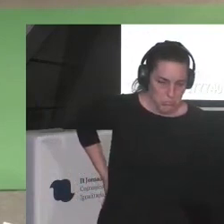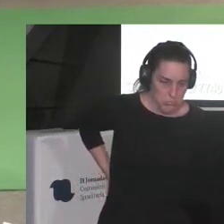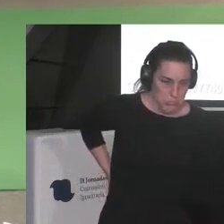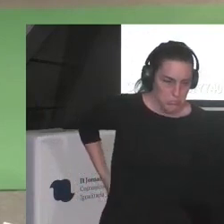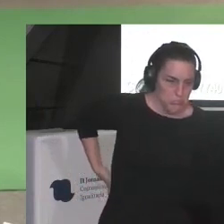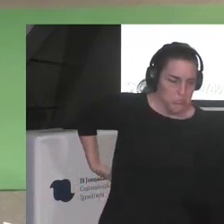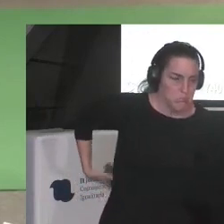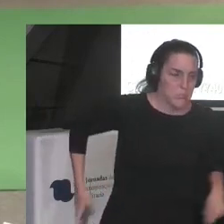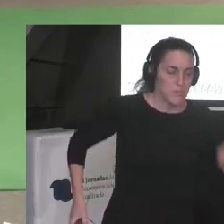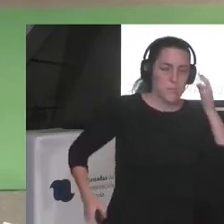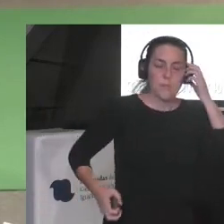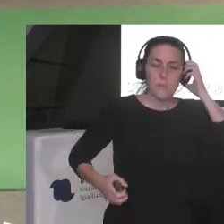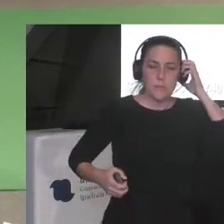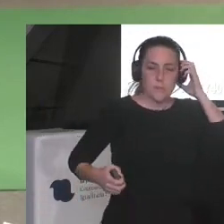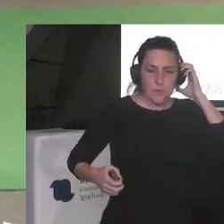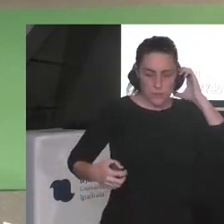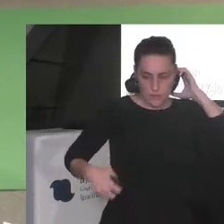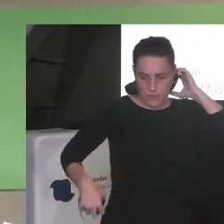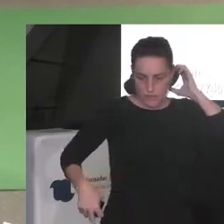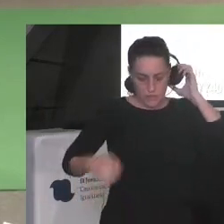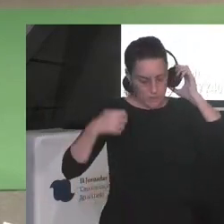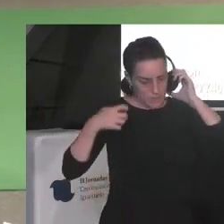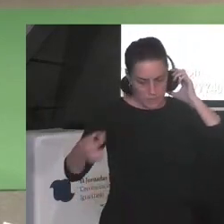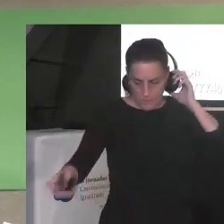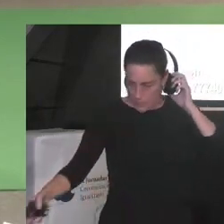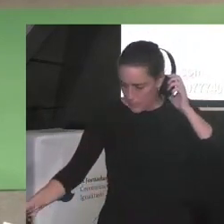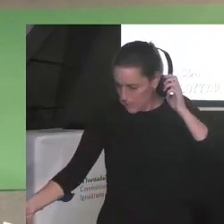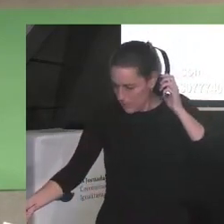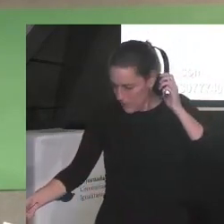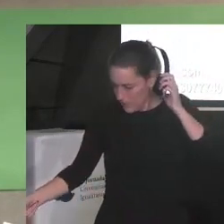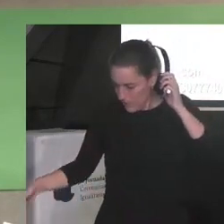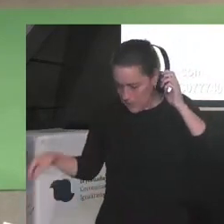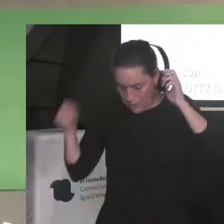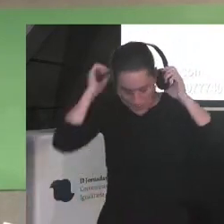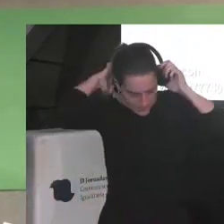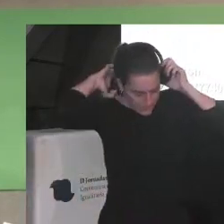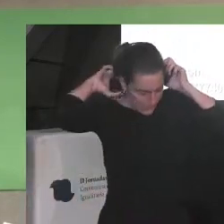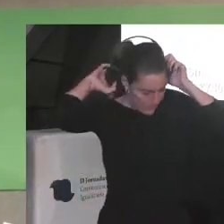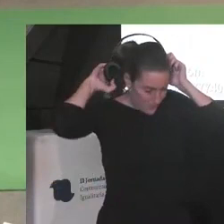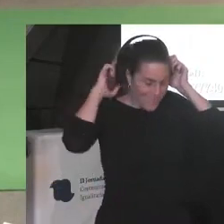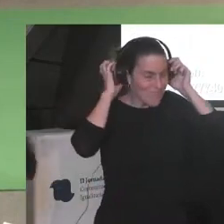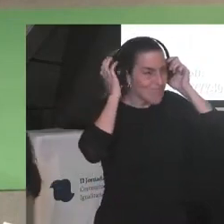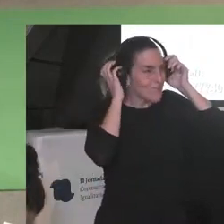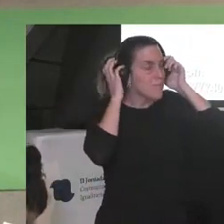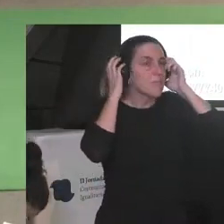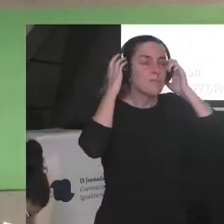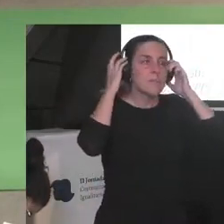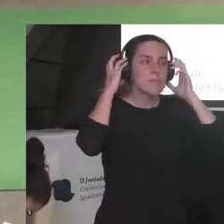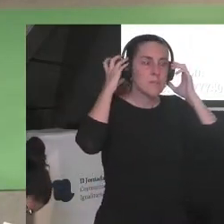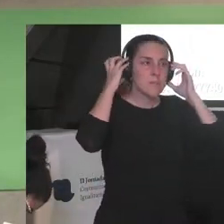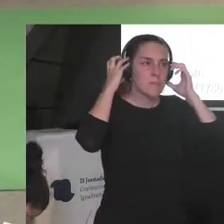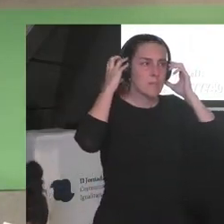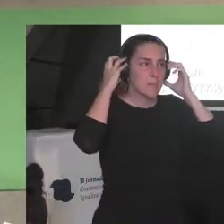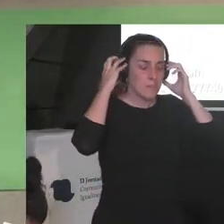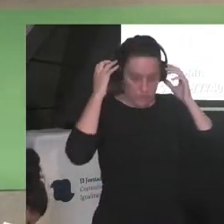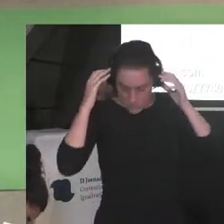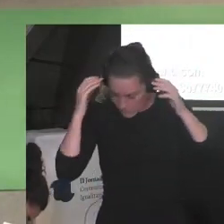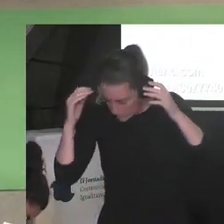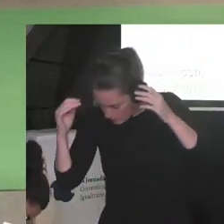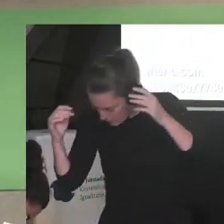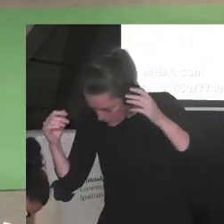pues empieza obviamente sale de la universidad ¿qué haces? bueno vamos a hacer una agencia para desactivar fake news